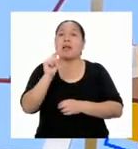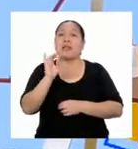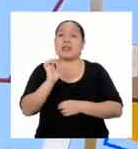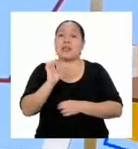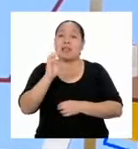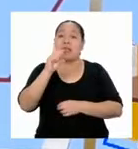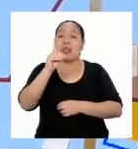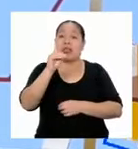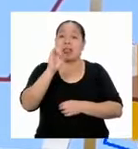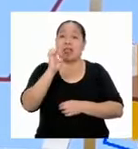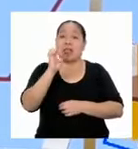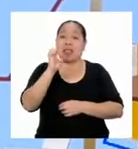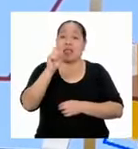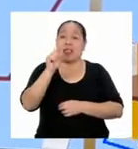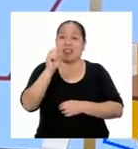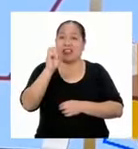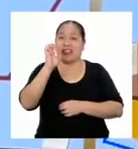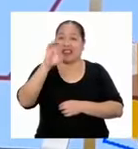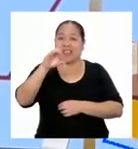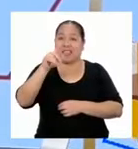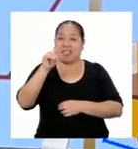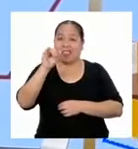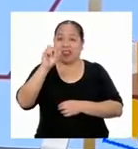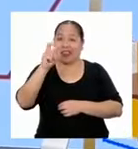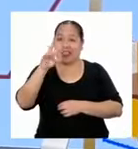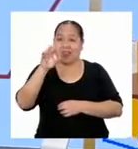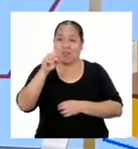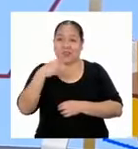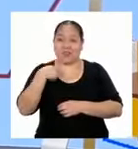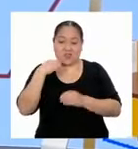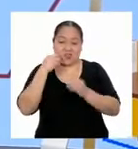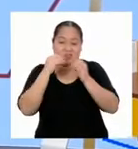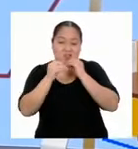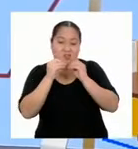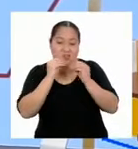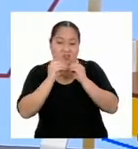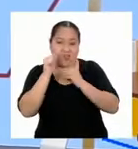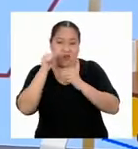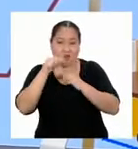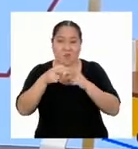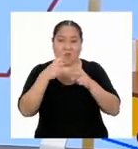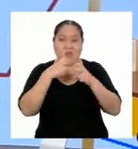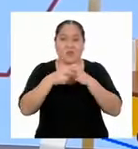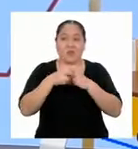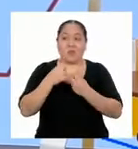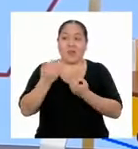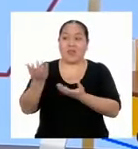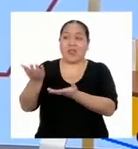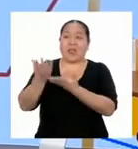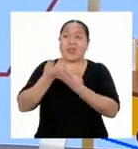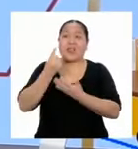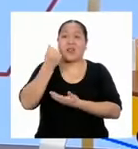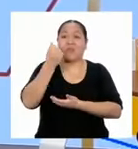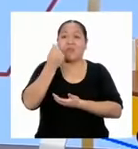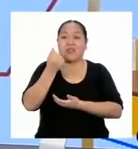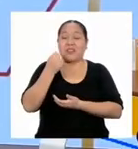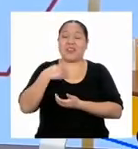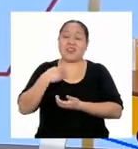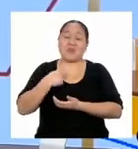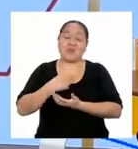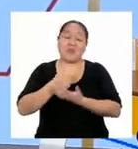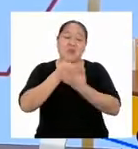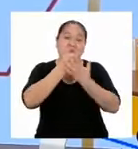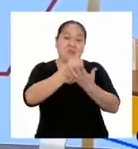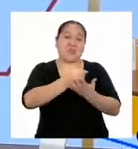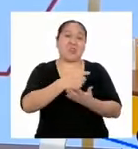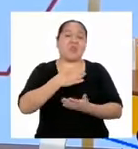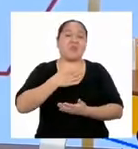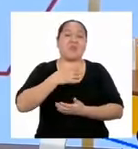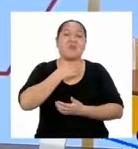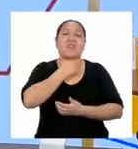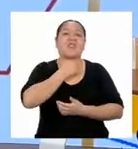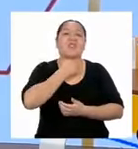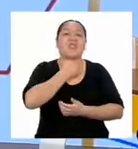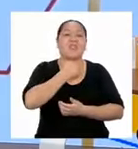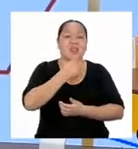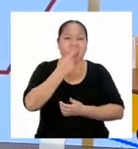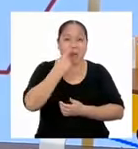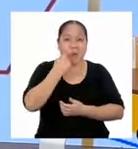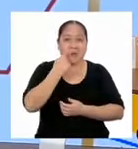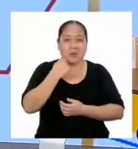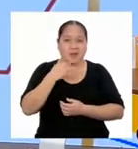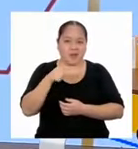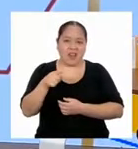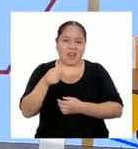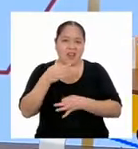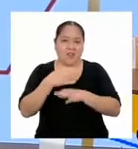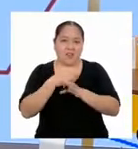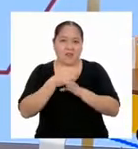tengo que resolver un misterio. Y si gano, me darán el dinero y así podré ayudar a mi abuelo. La dinámica del juego es bien sencilla.